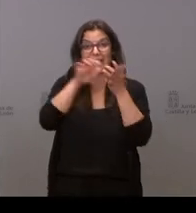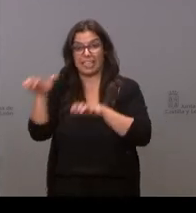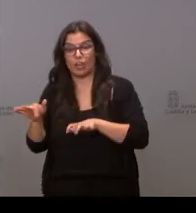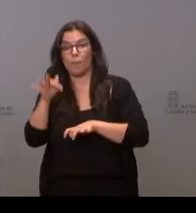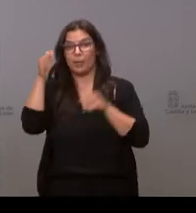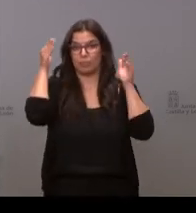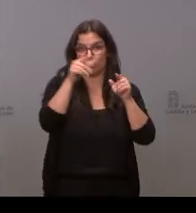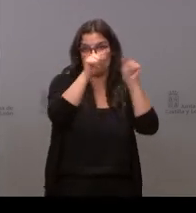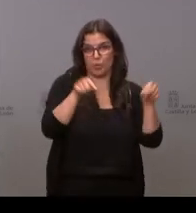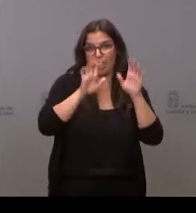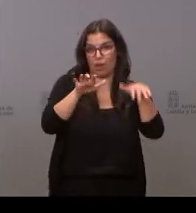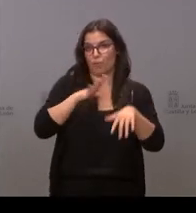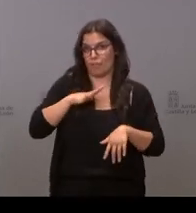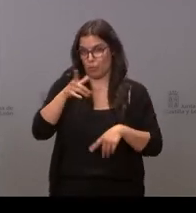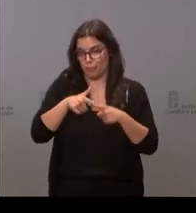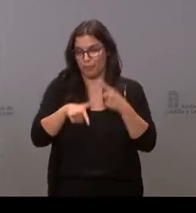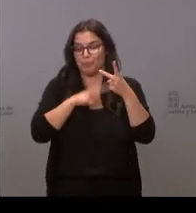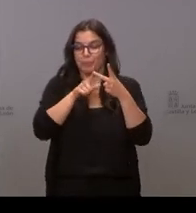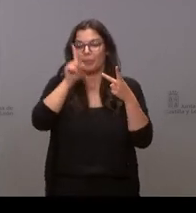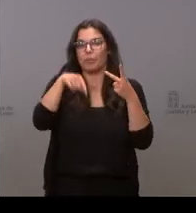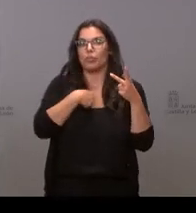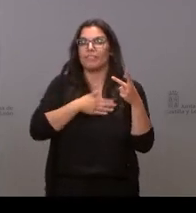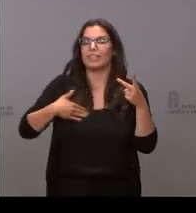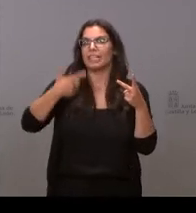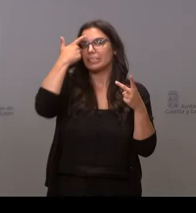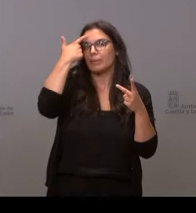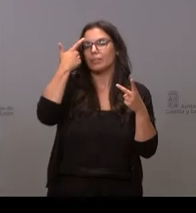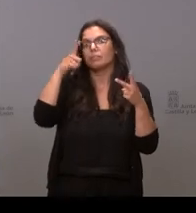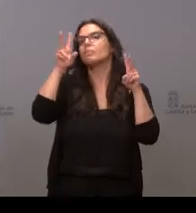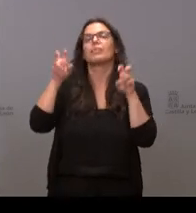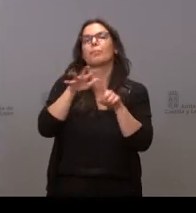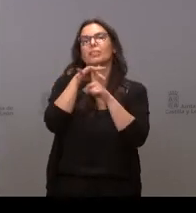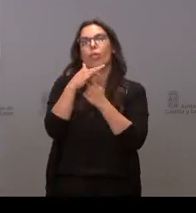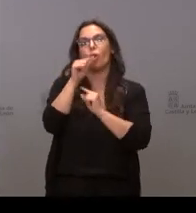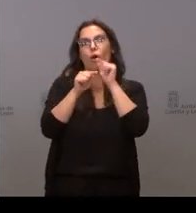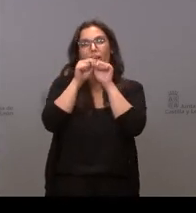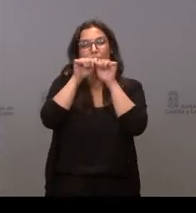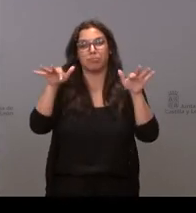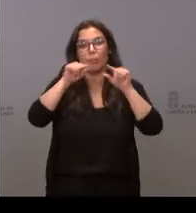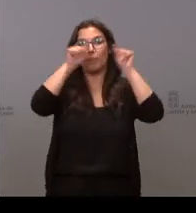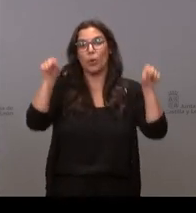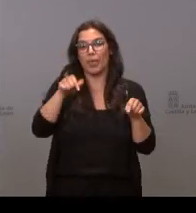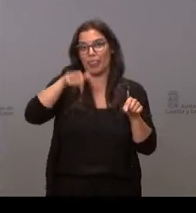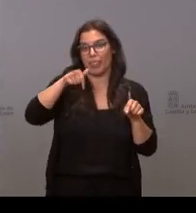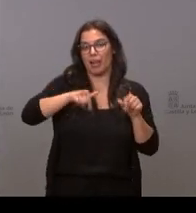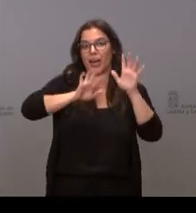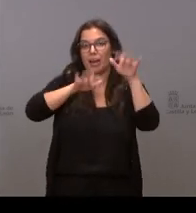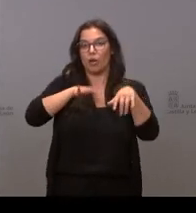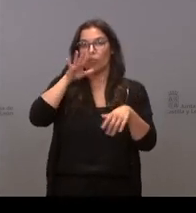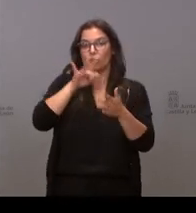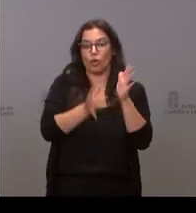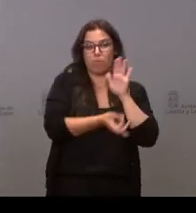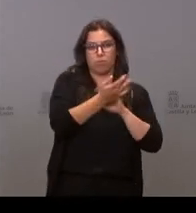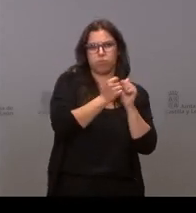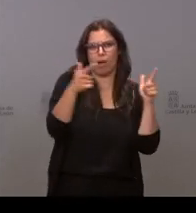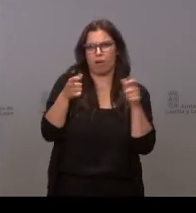provincia de León y por otra parte quería saber la última hora de la situación epidemiológica en la provincia porque tenemos dos brotes